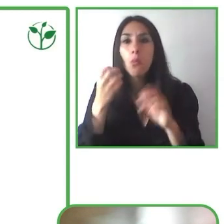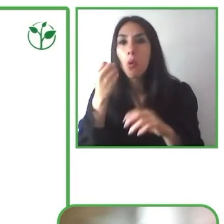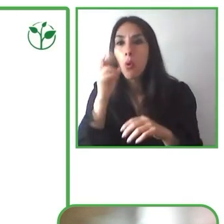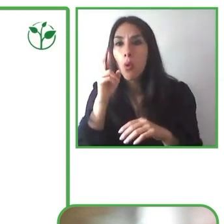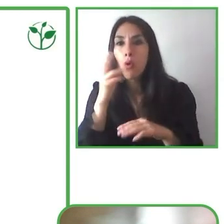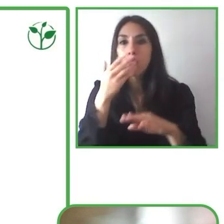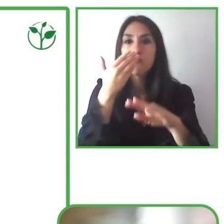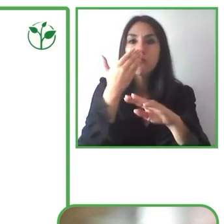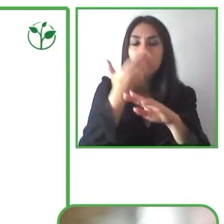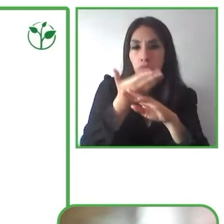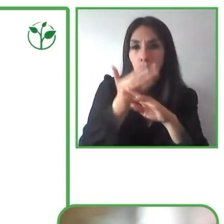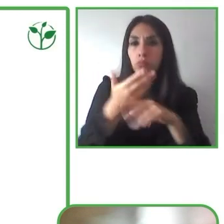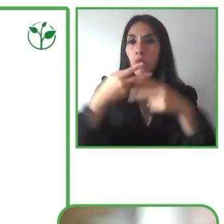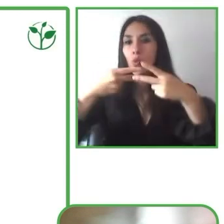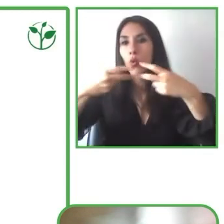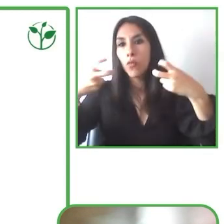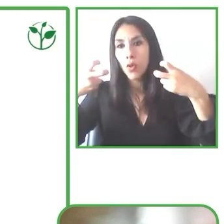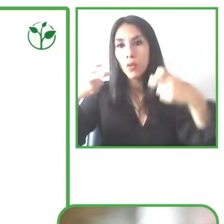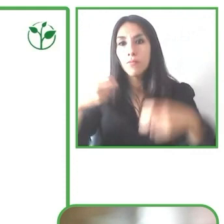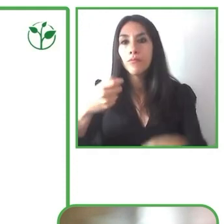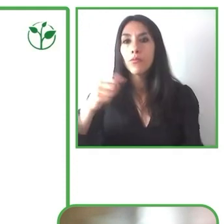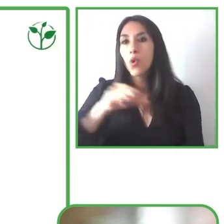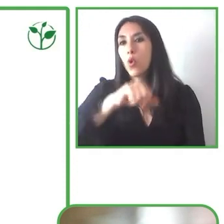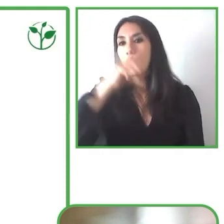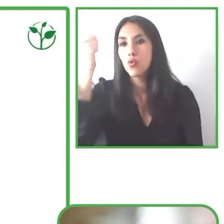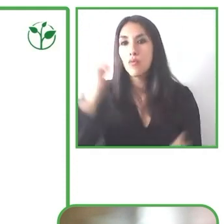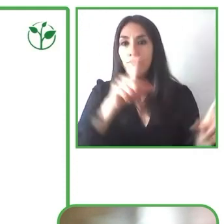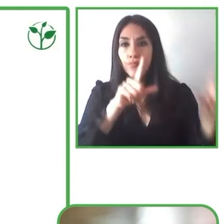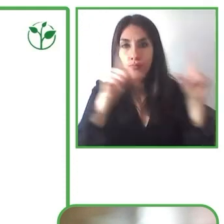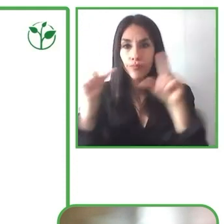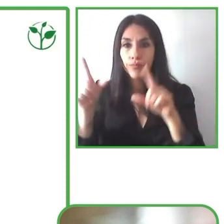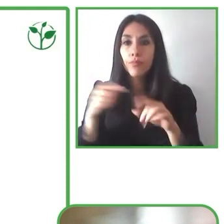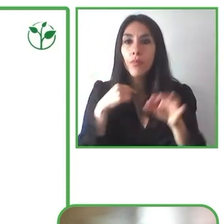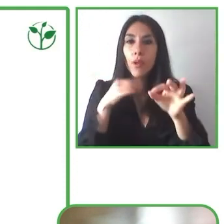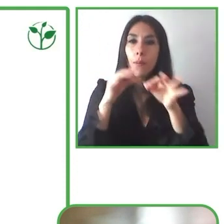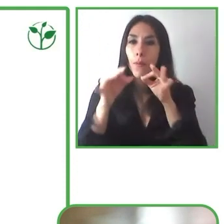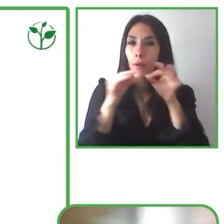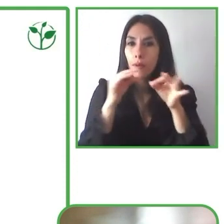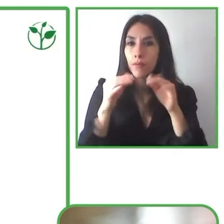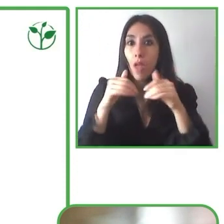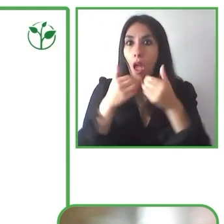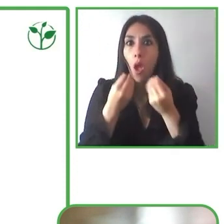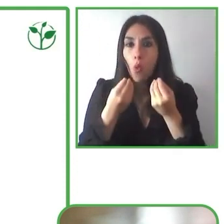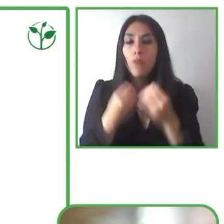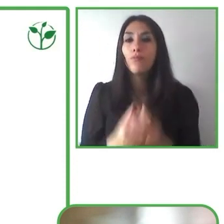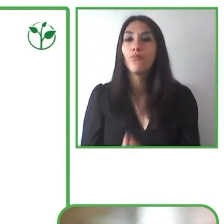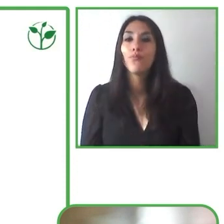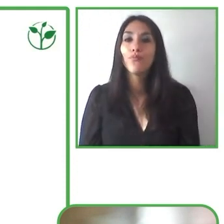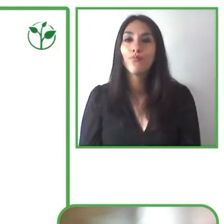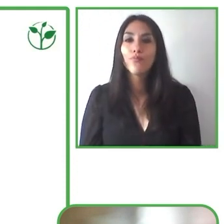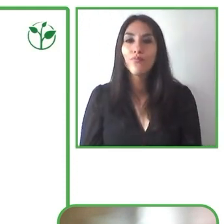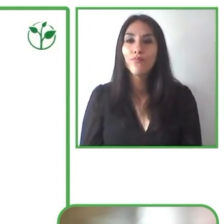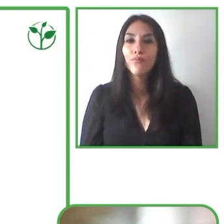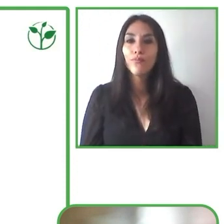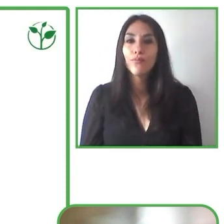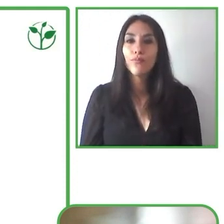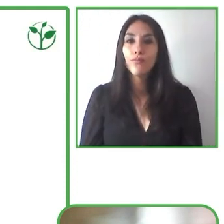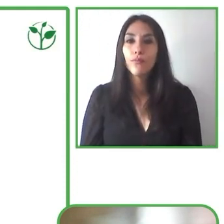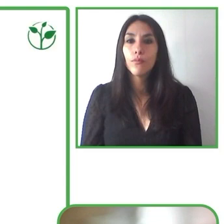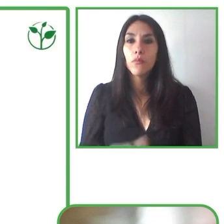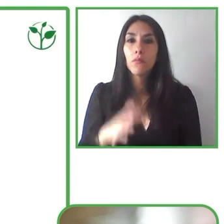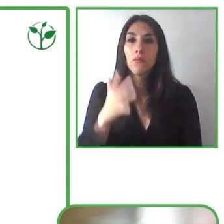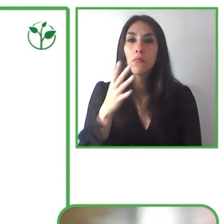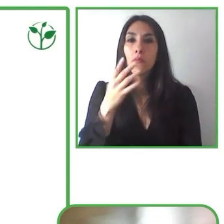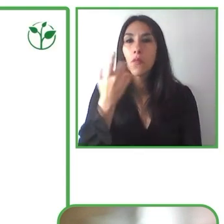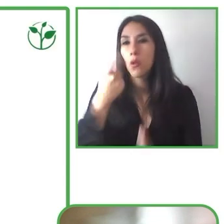siguiente diapositiva, os voy a contar el siguiente, bueno, uno de los proyectos más importantes relativos a la cultura